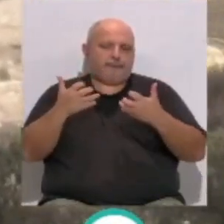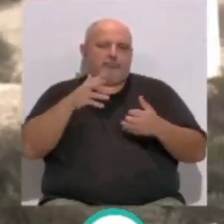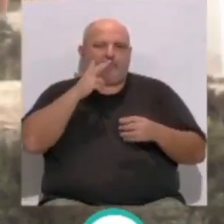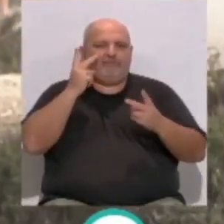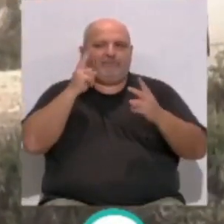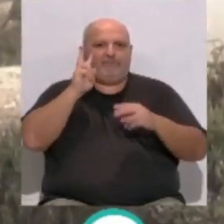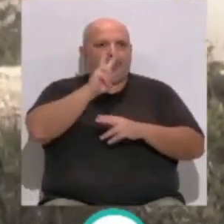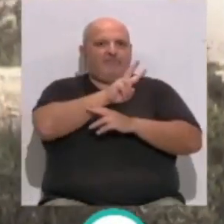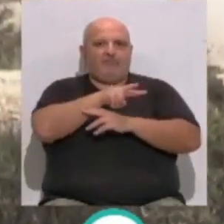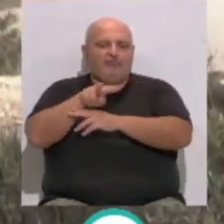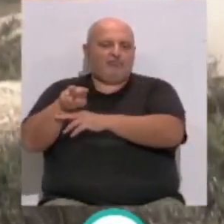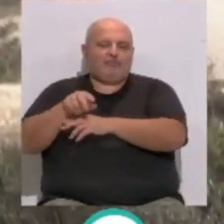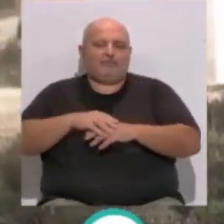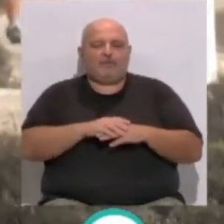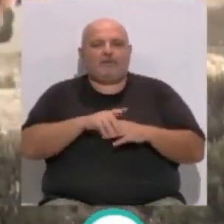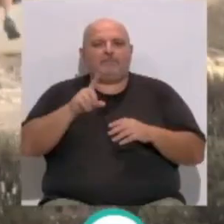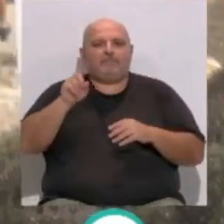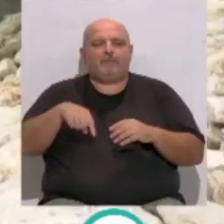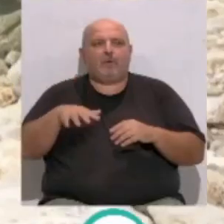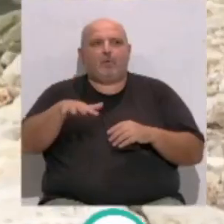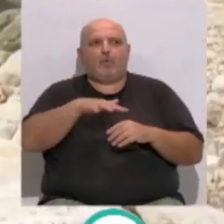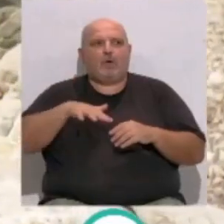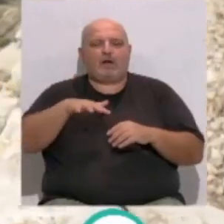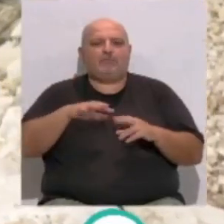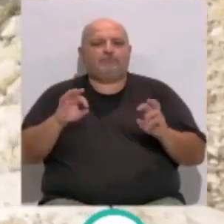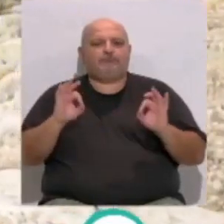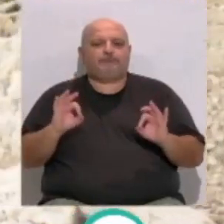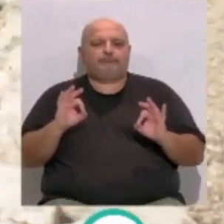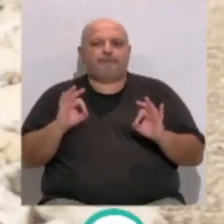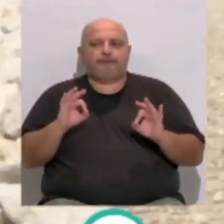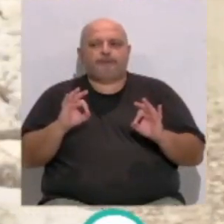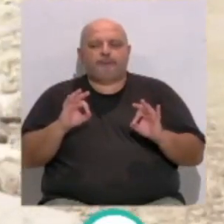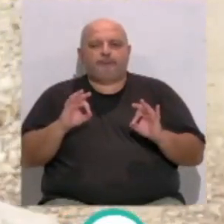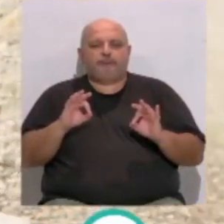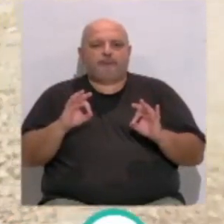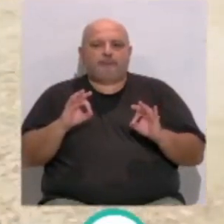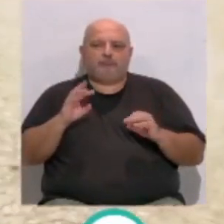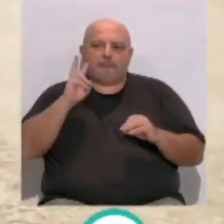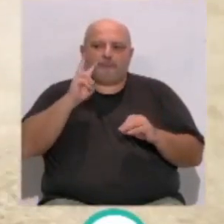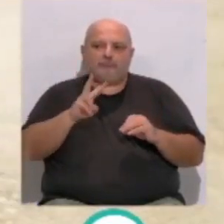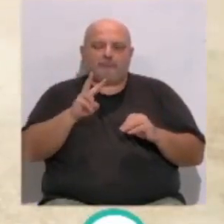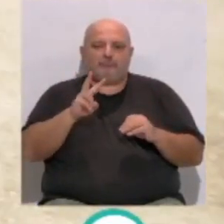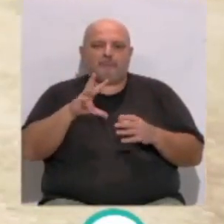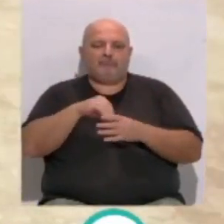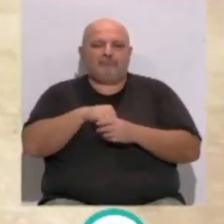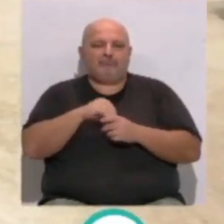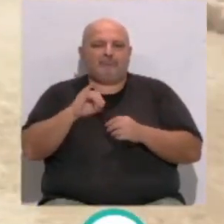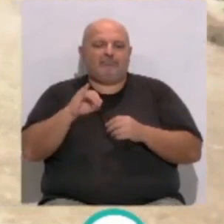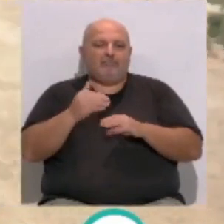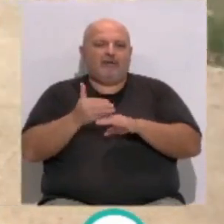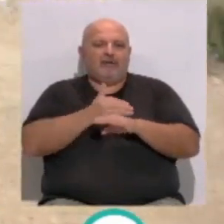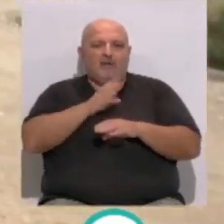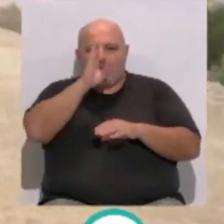vistas que tiene y demás y además es un lugar que enseña un poco lo que estaba antes